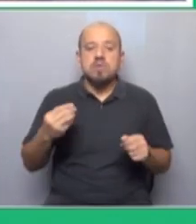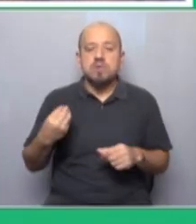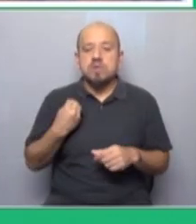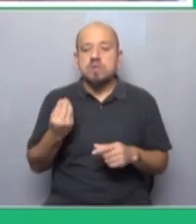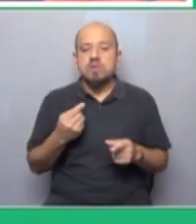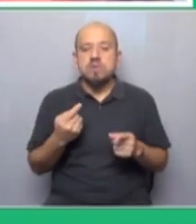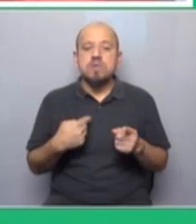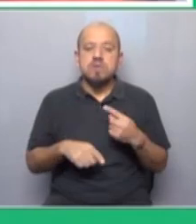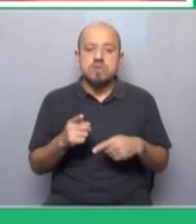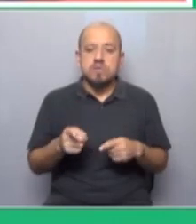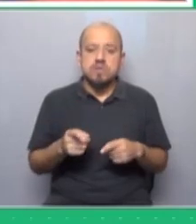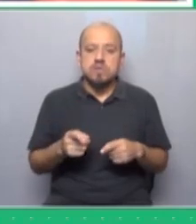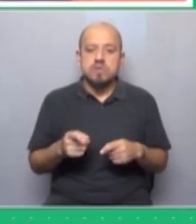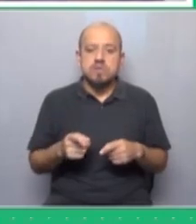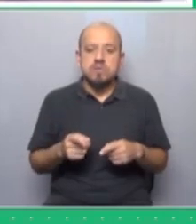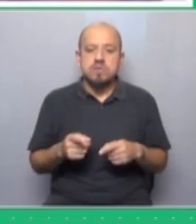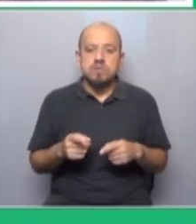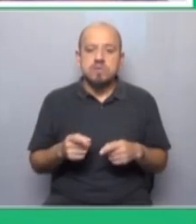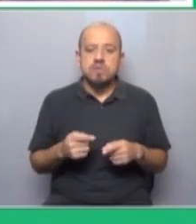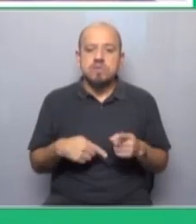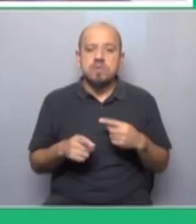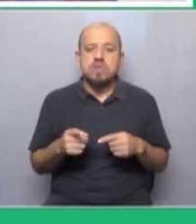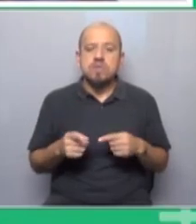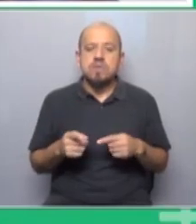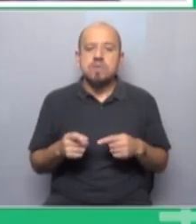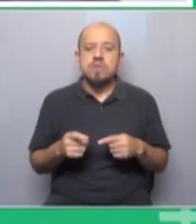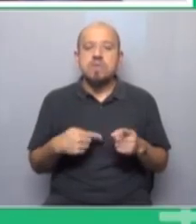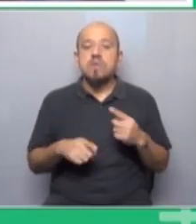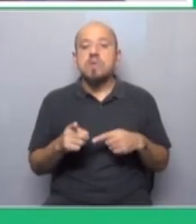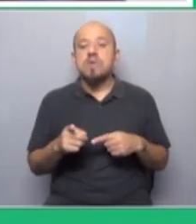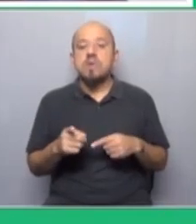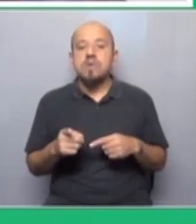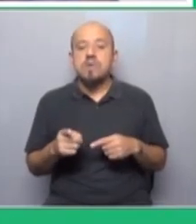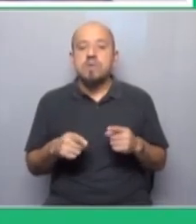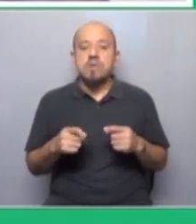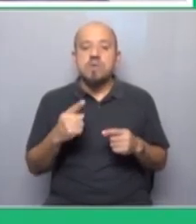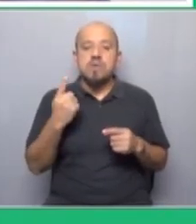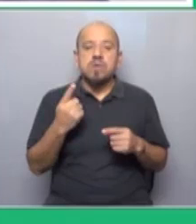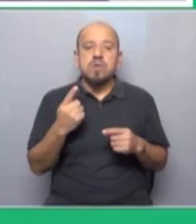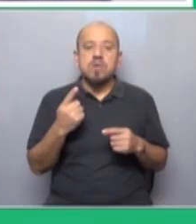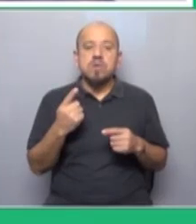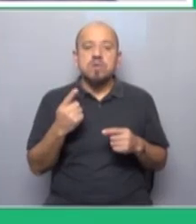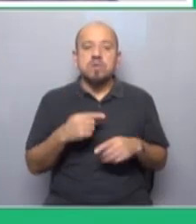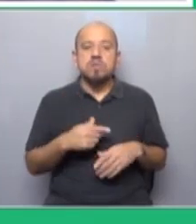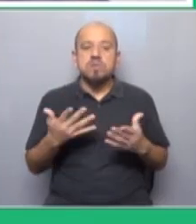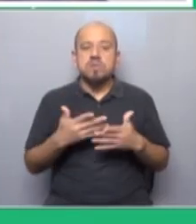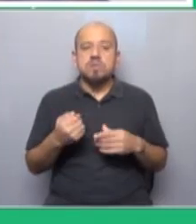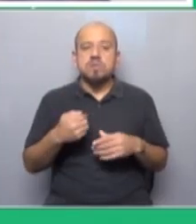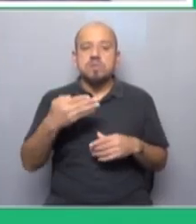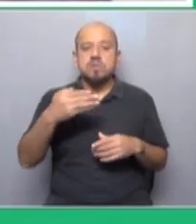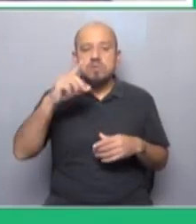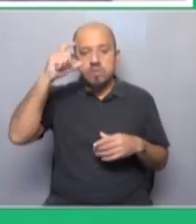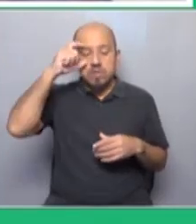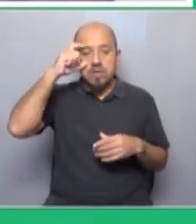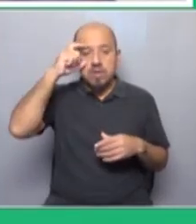abajo. Entonces, la élite está debatiendo eso y acordémonos para concluir el último punto. Mientras Biden dice eso,